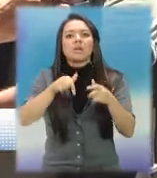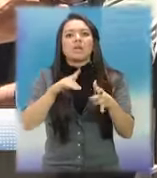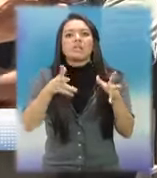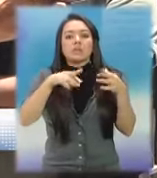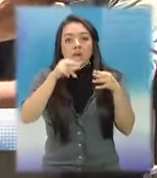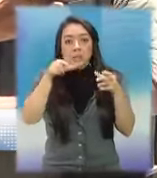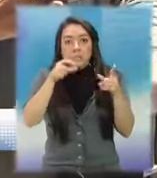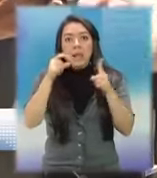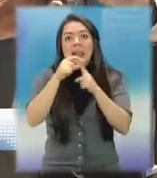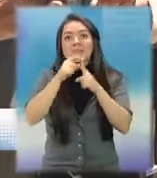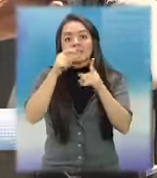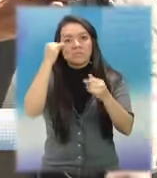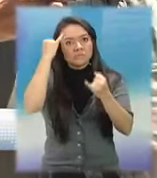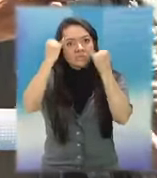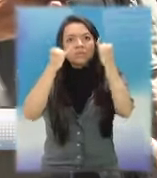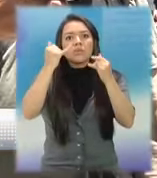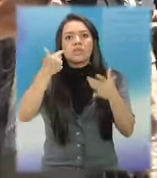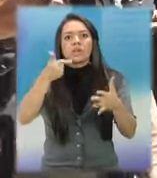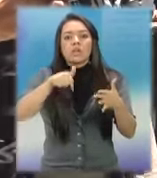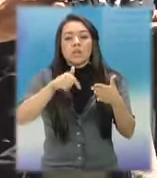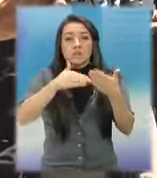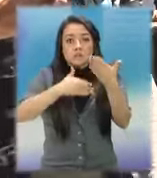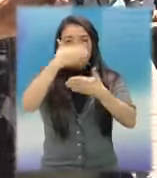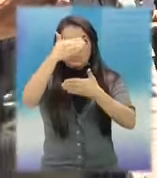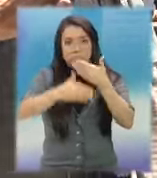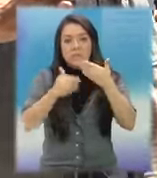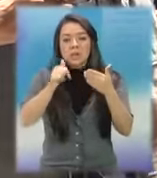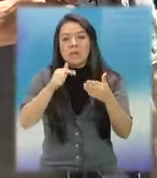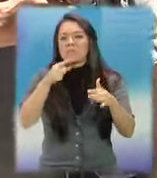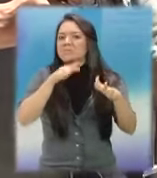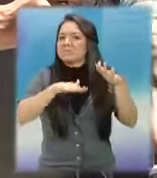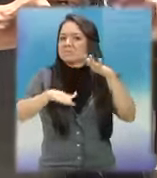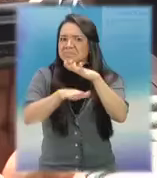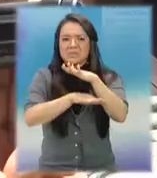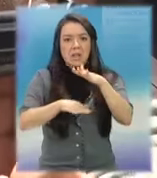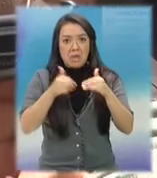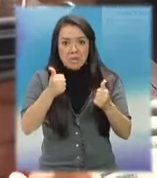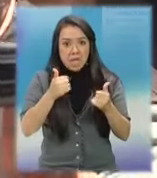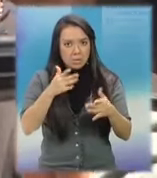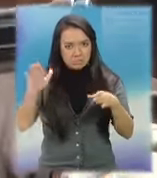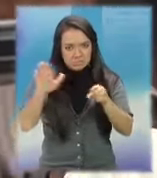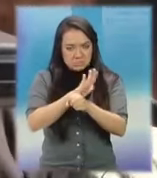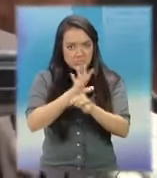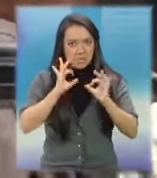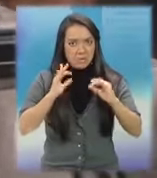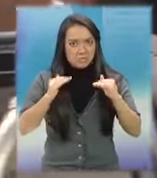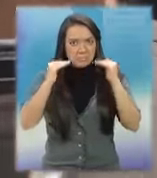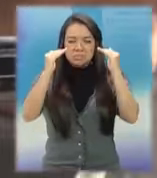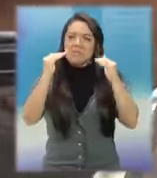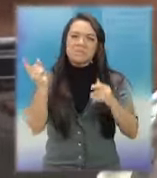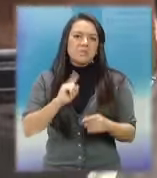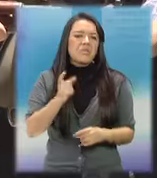Civil. Afirman que el armamento que manejan presenta deficiencias y que muchas no pueden ser utilizadas.